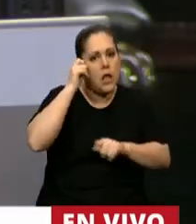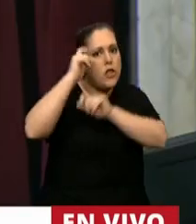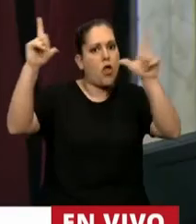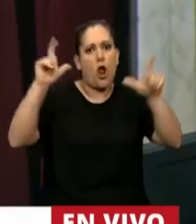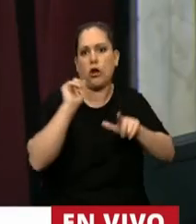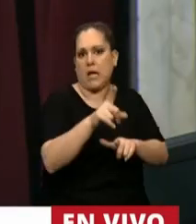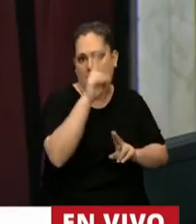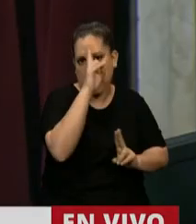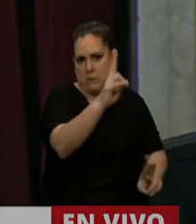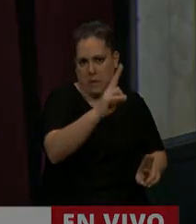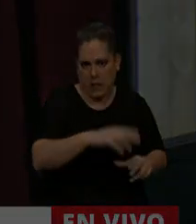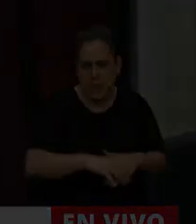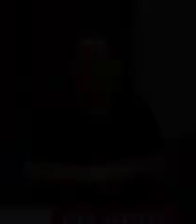Gracias, diputada Mara Brauer.